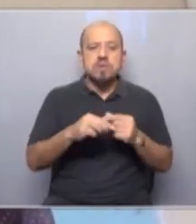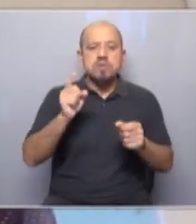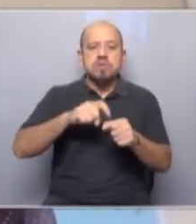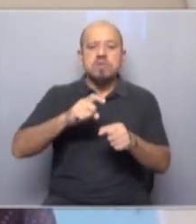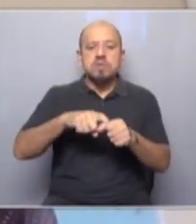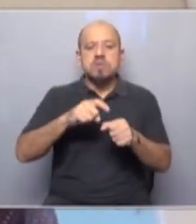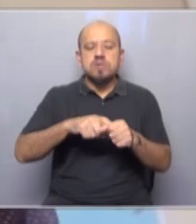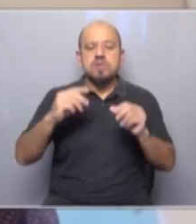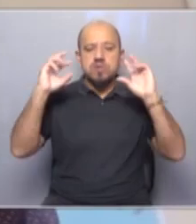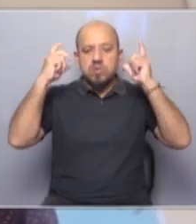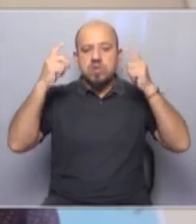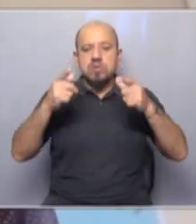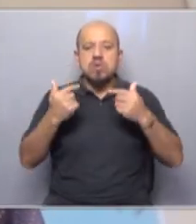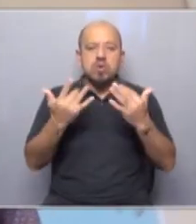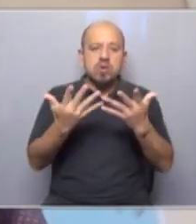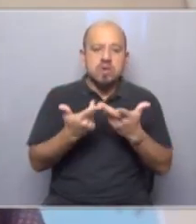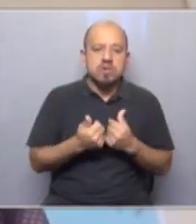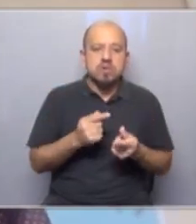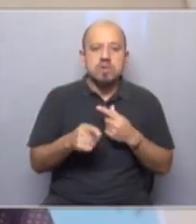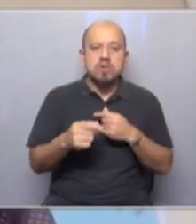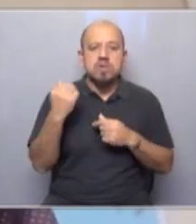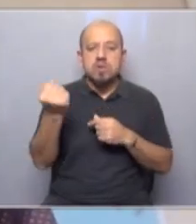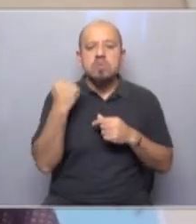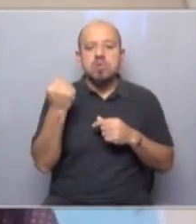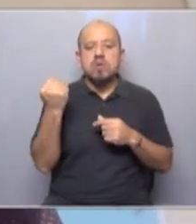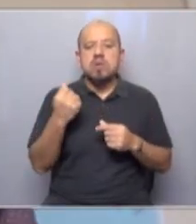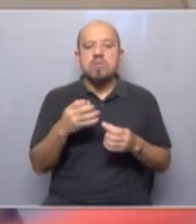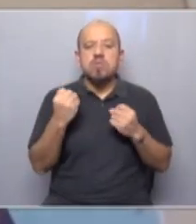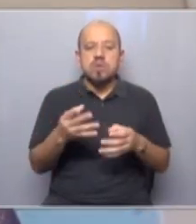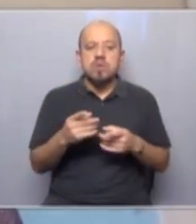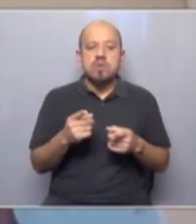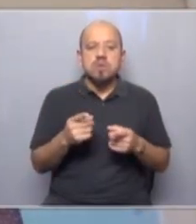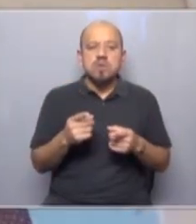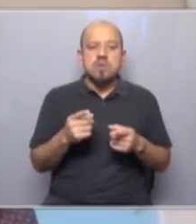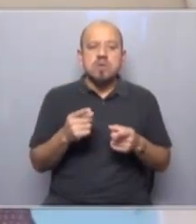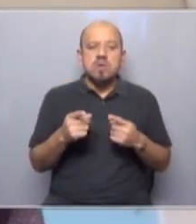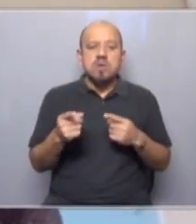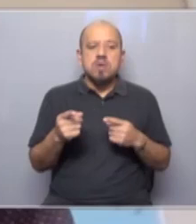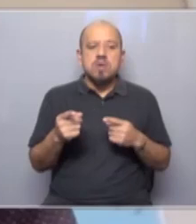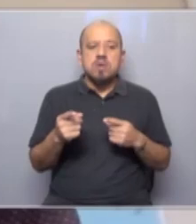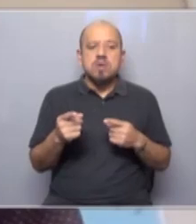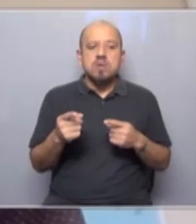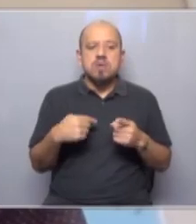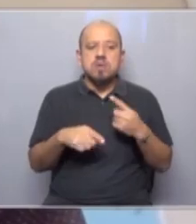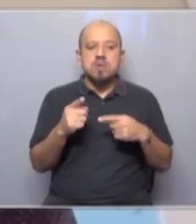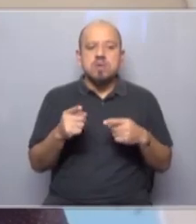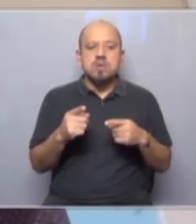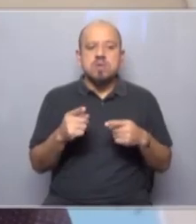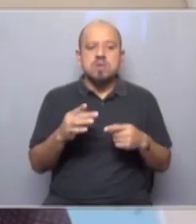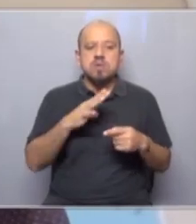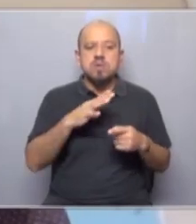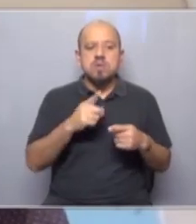saliendo en huelga y organizándose. Y eso es muy importante porque, acordémonos, como ustedes dijeron en el reportaje,